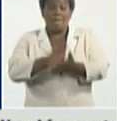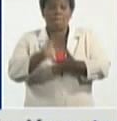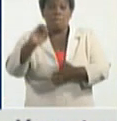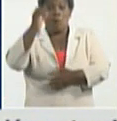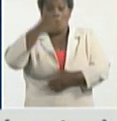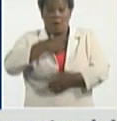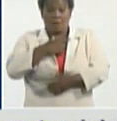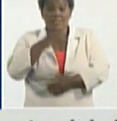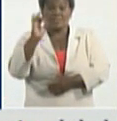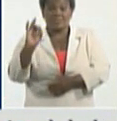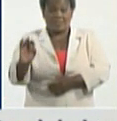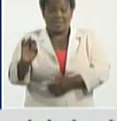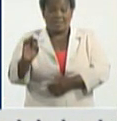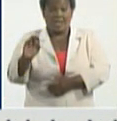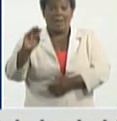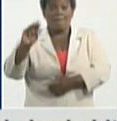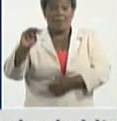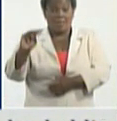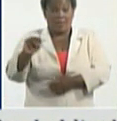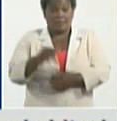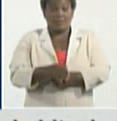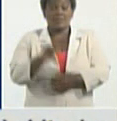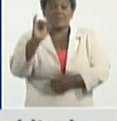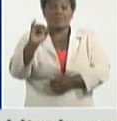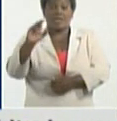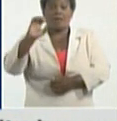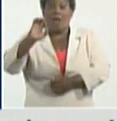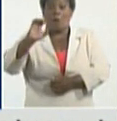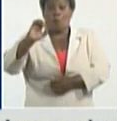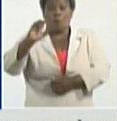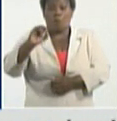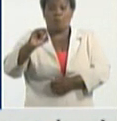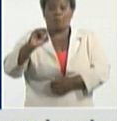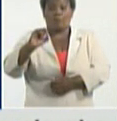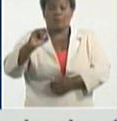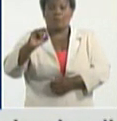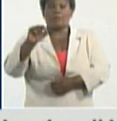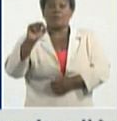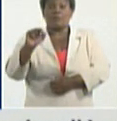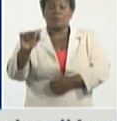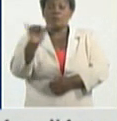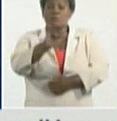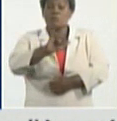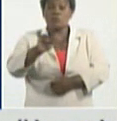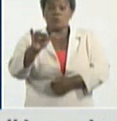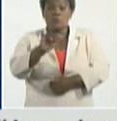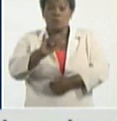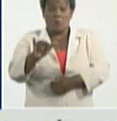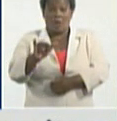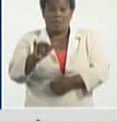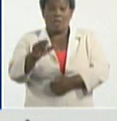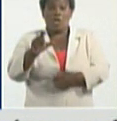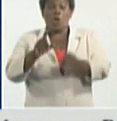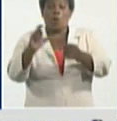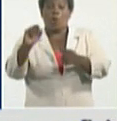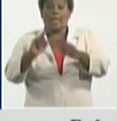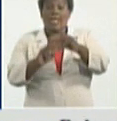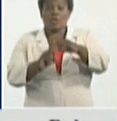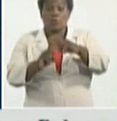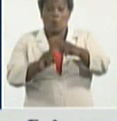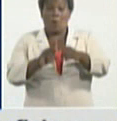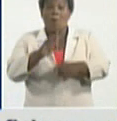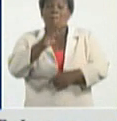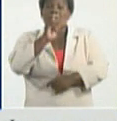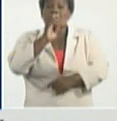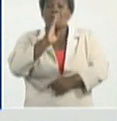7 en Mayarí, 6 en Cacotún, y se diagnostican casos también en Cueto, en Vánez, en